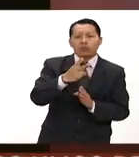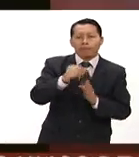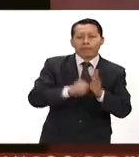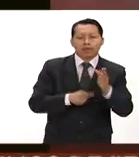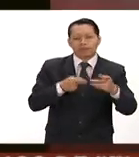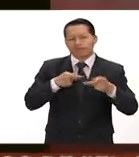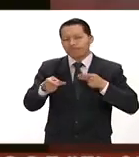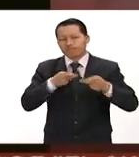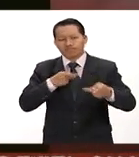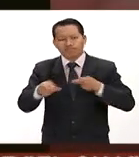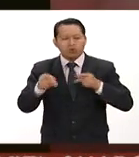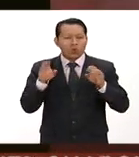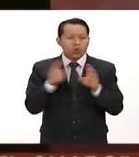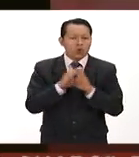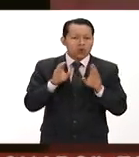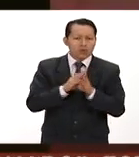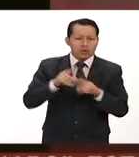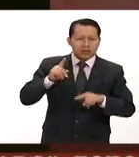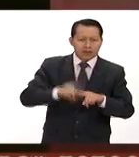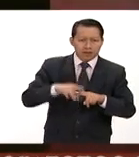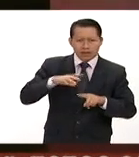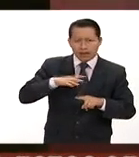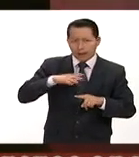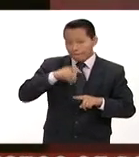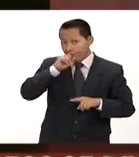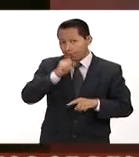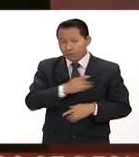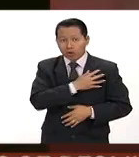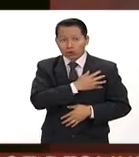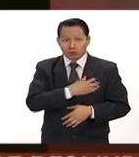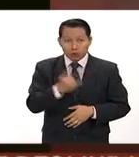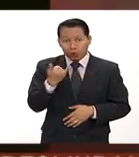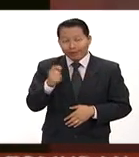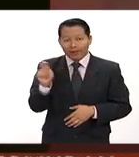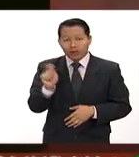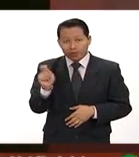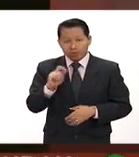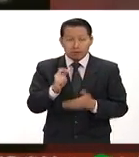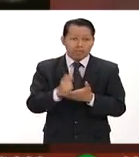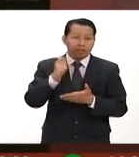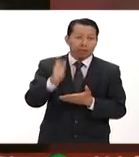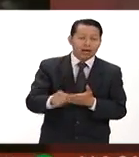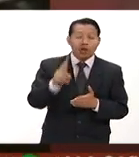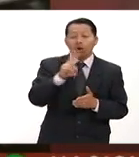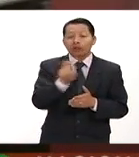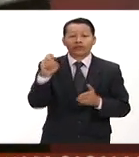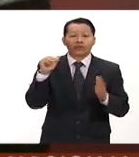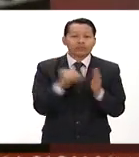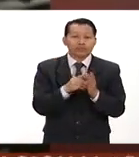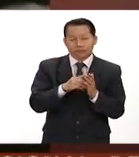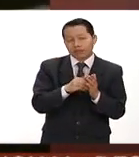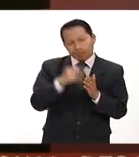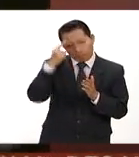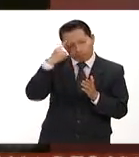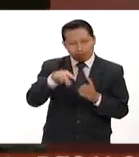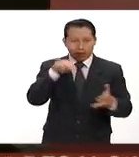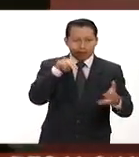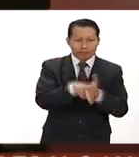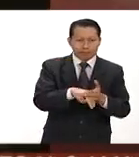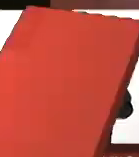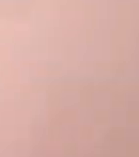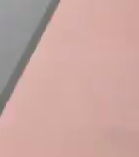anticipación teniendo como autores intelectuales al hijo del cineasta y a su novia quienes pagaron 200 mil pesos a los homicidas.